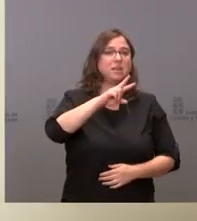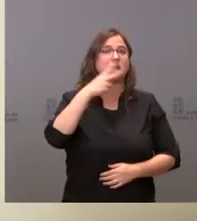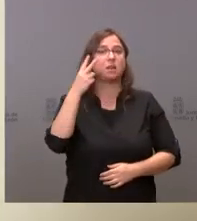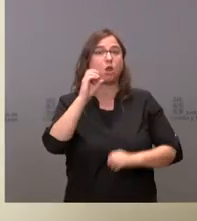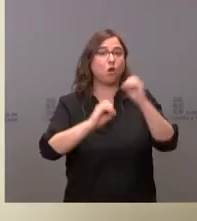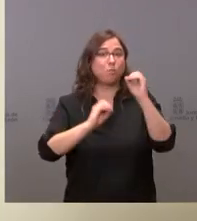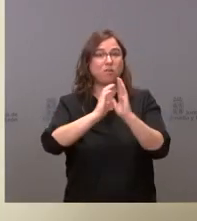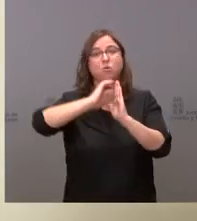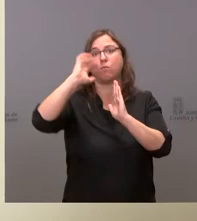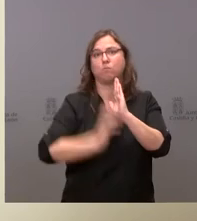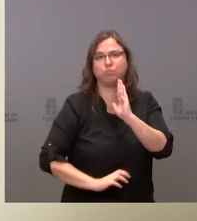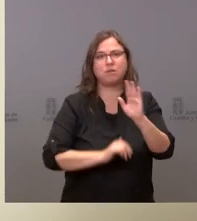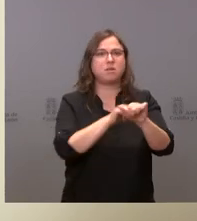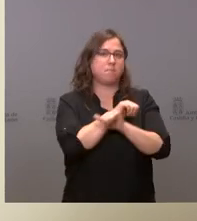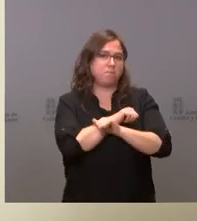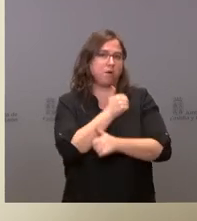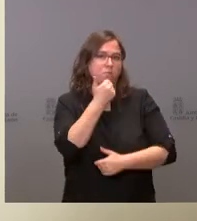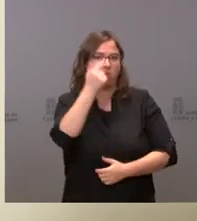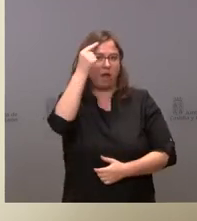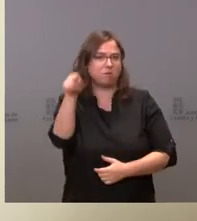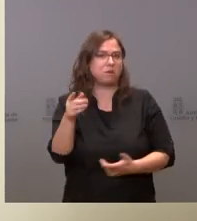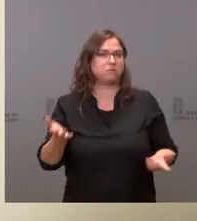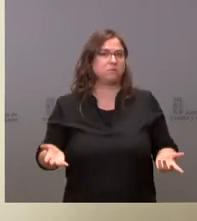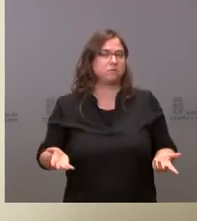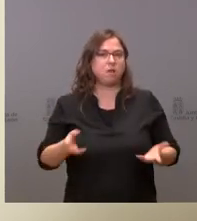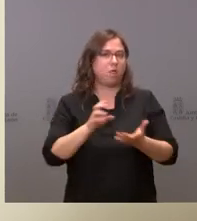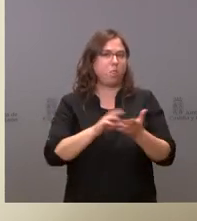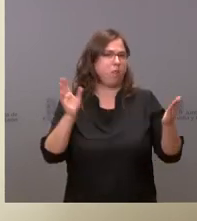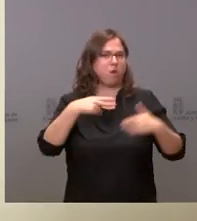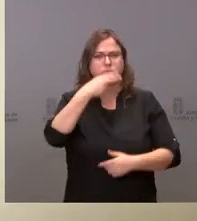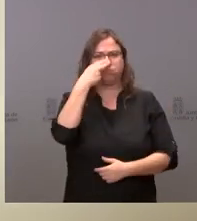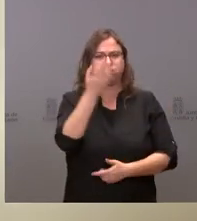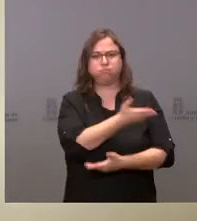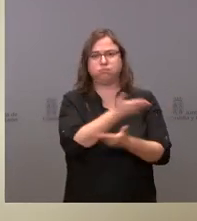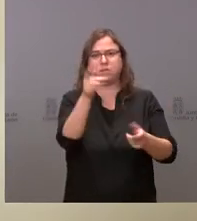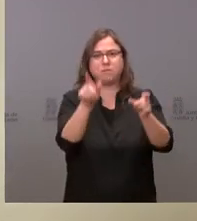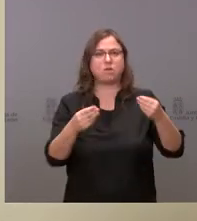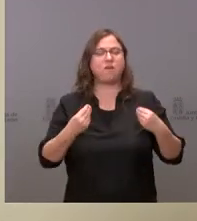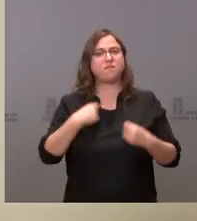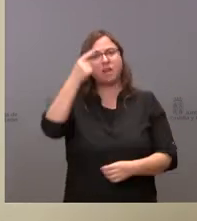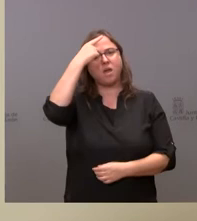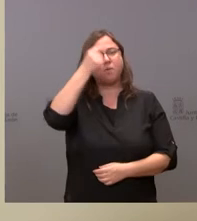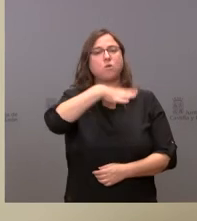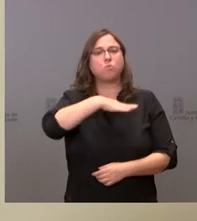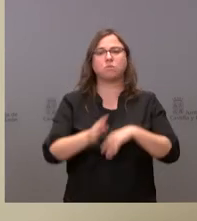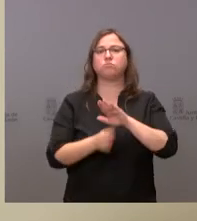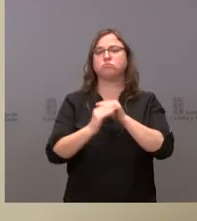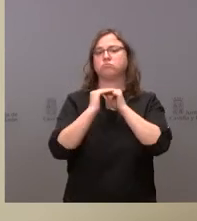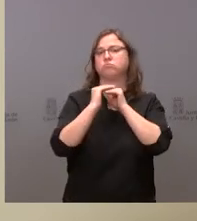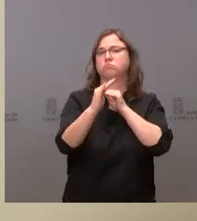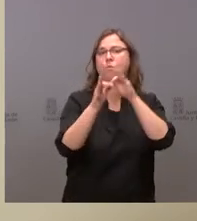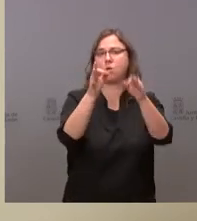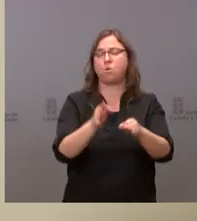censo del paro yo creo que eso sin duda está en el interés de los ciudadanos de la provincia y que podamos continuar en esa senda